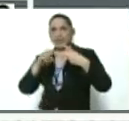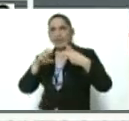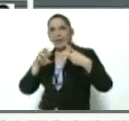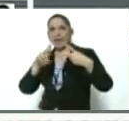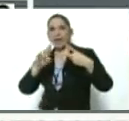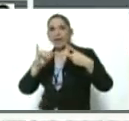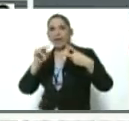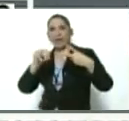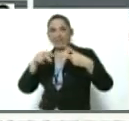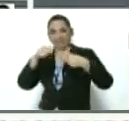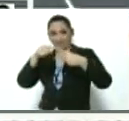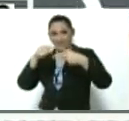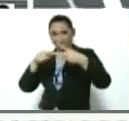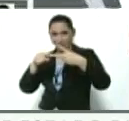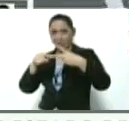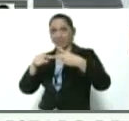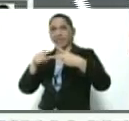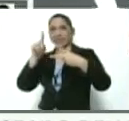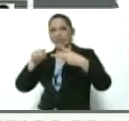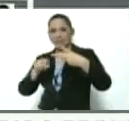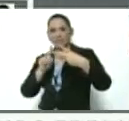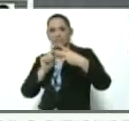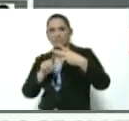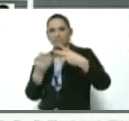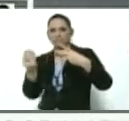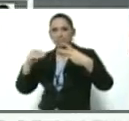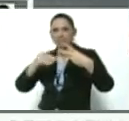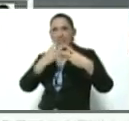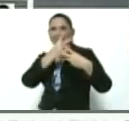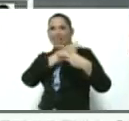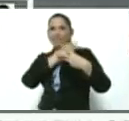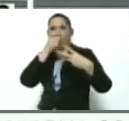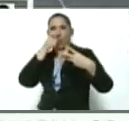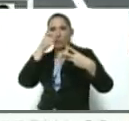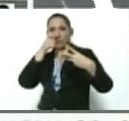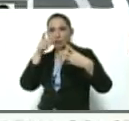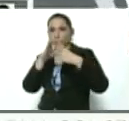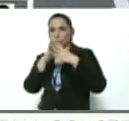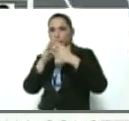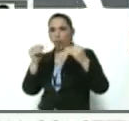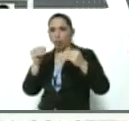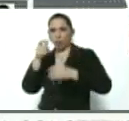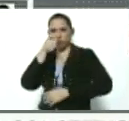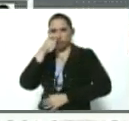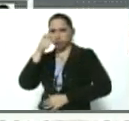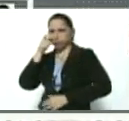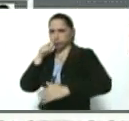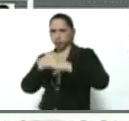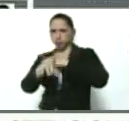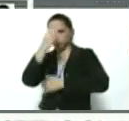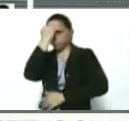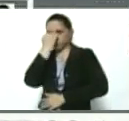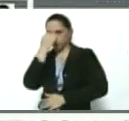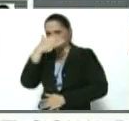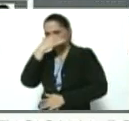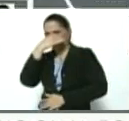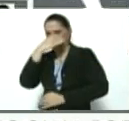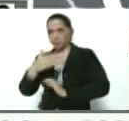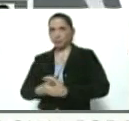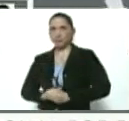también lo han señalado quien es quien fungió como jefe operativo de toda la misión